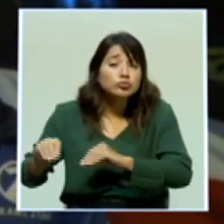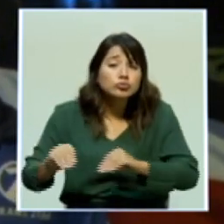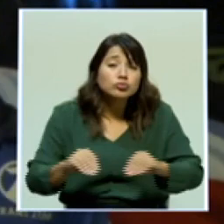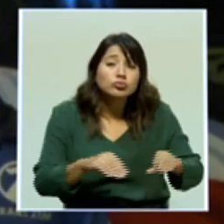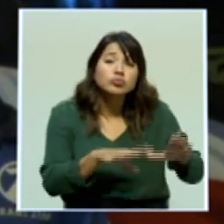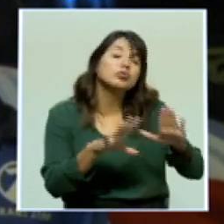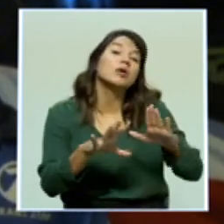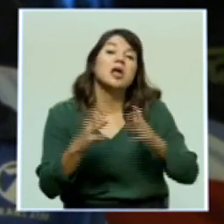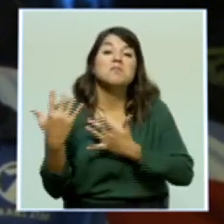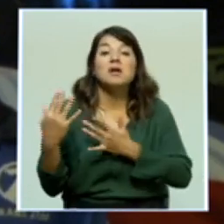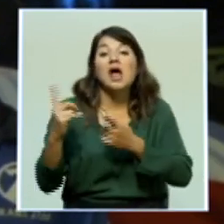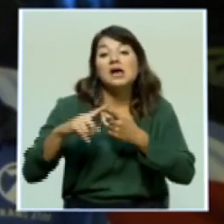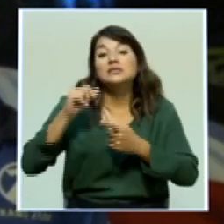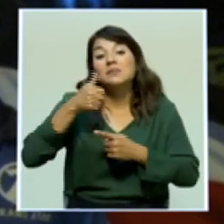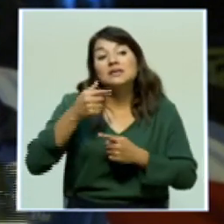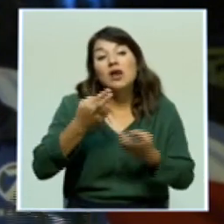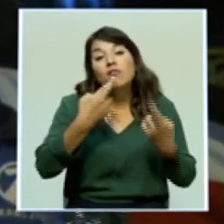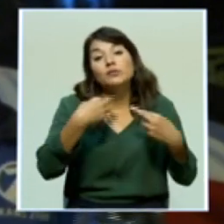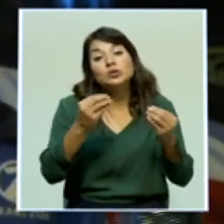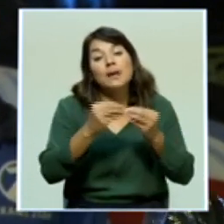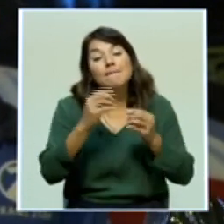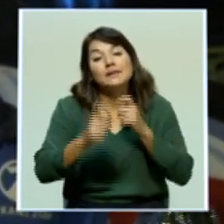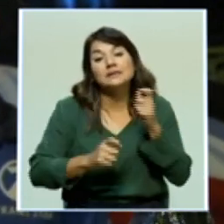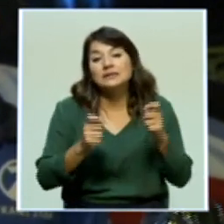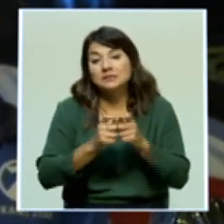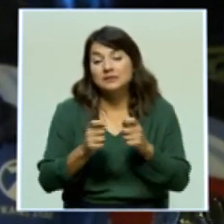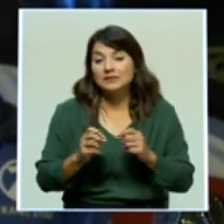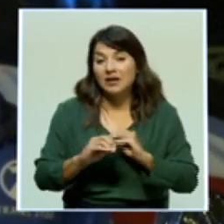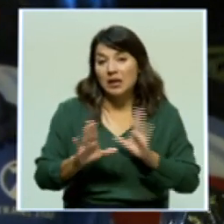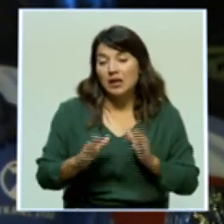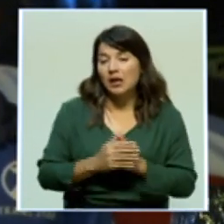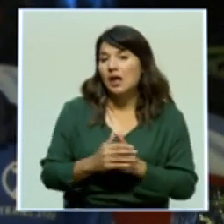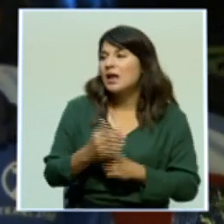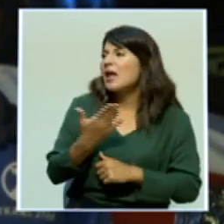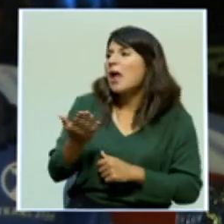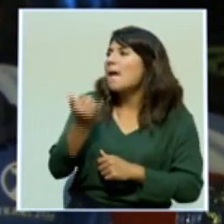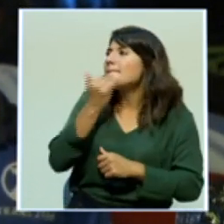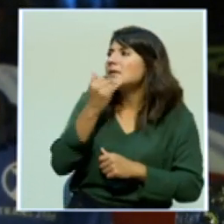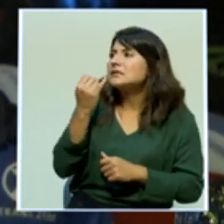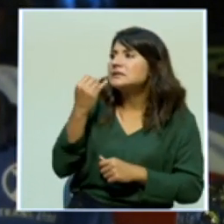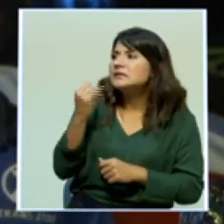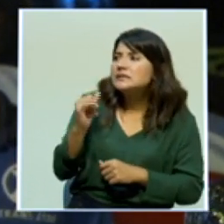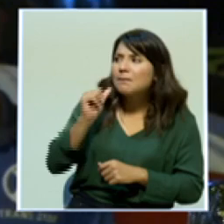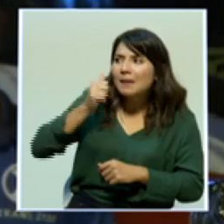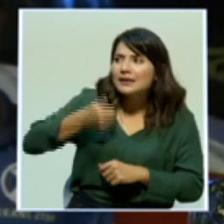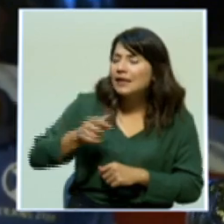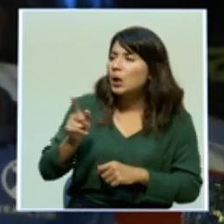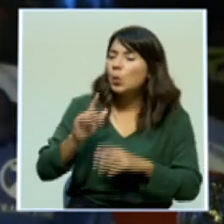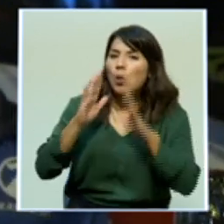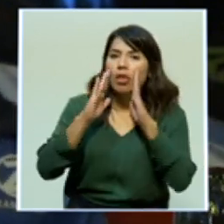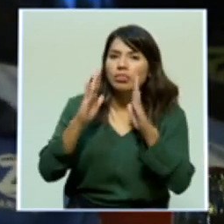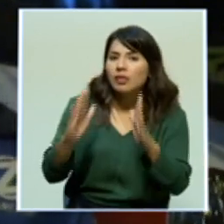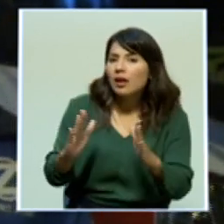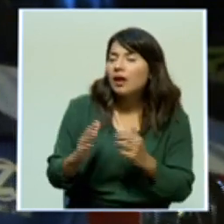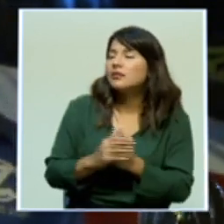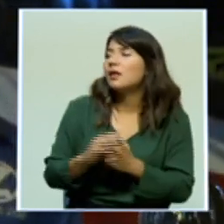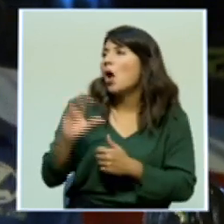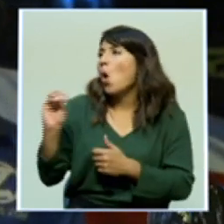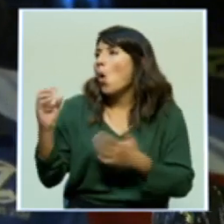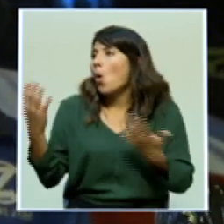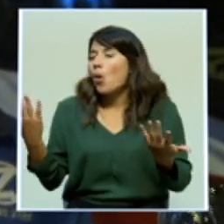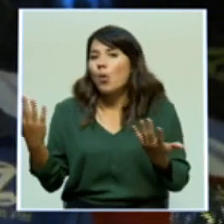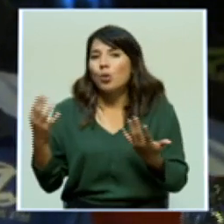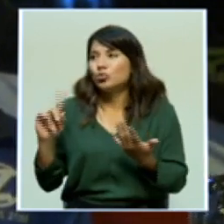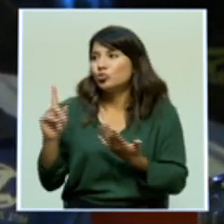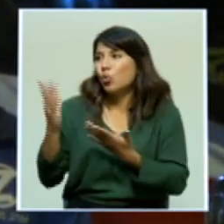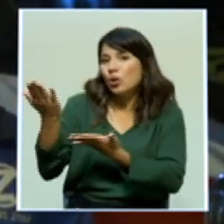mañana algo más concreto. Don Melvin, ¿qué pasa si mañana no son atendidos o si no se